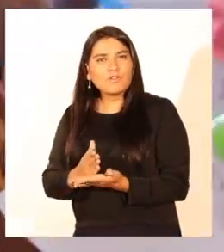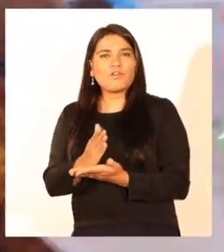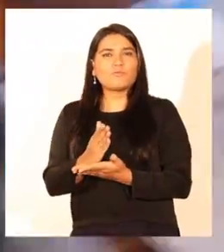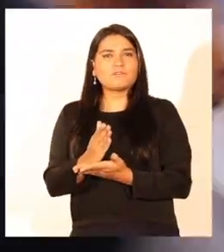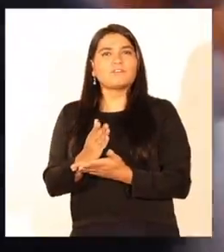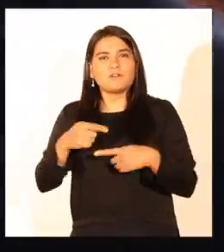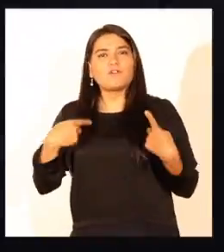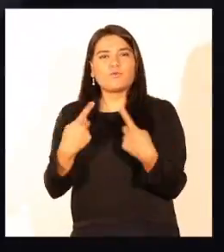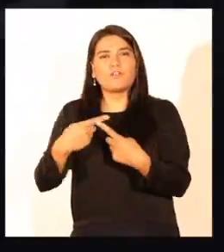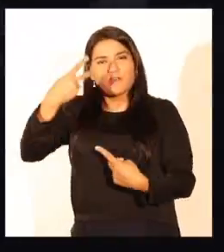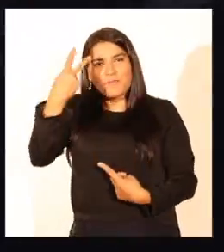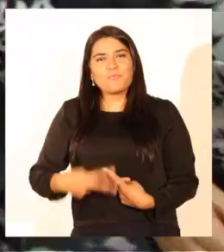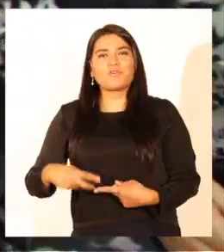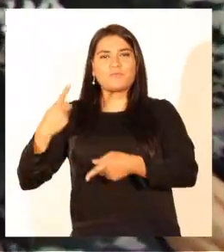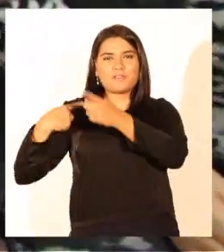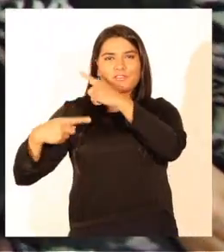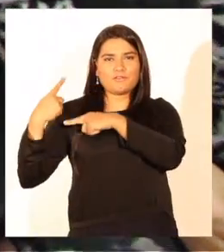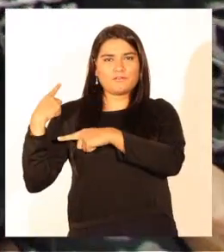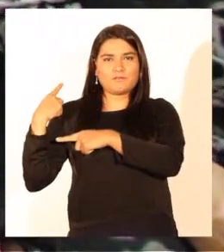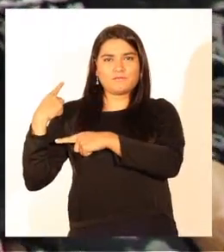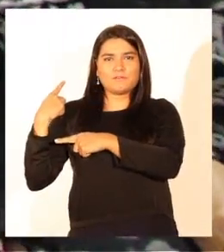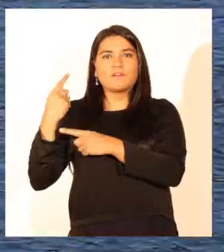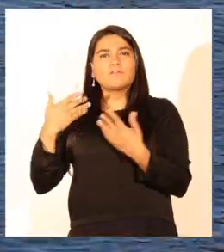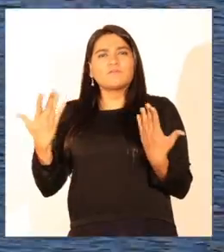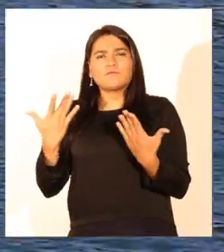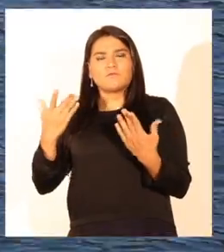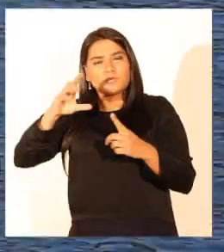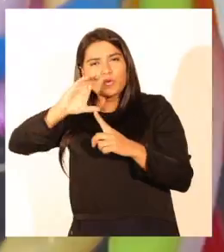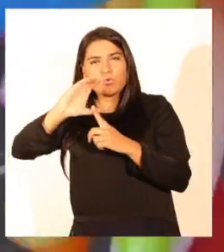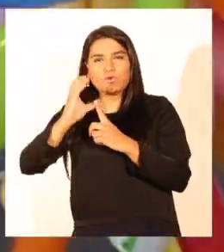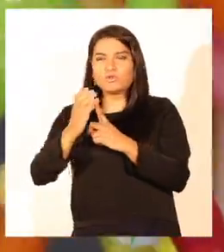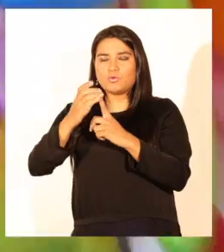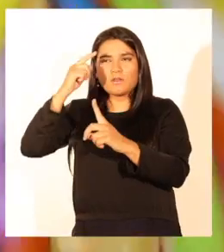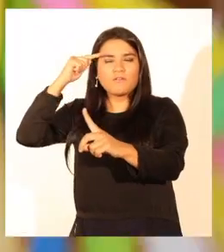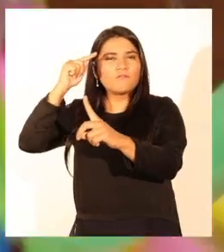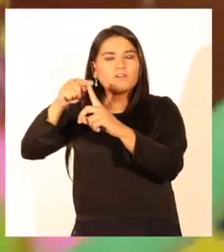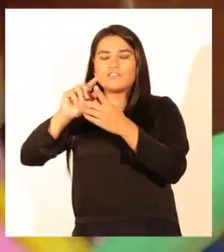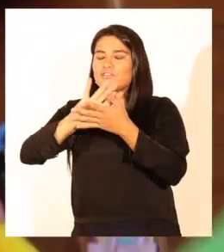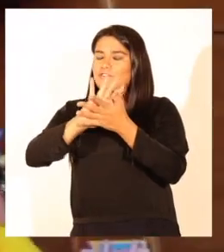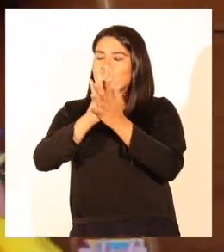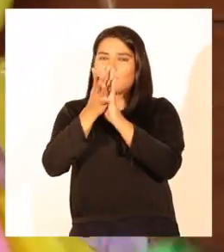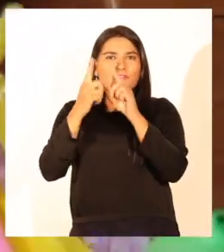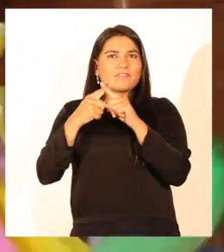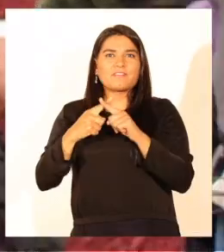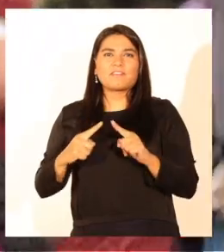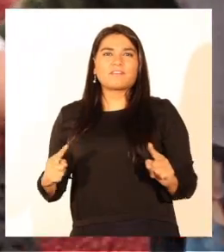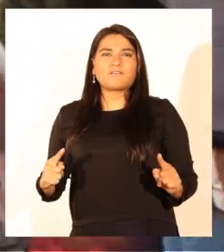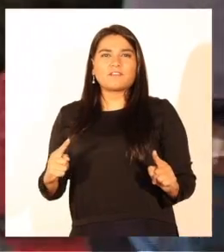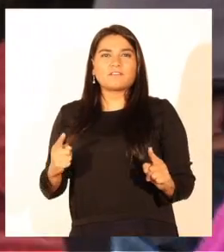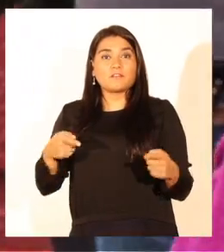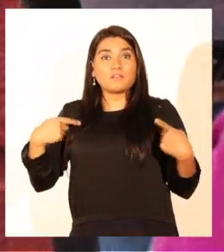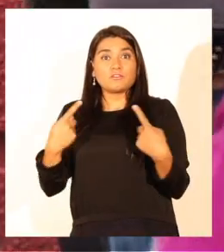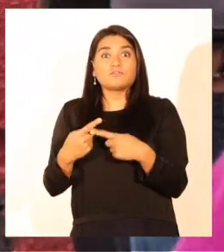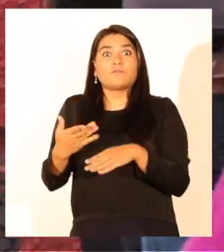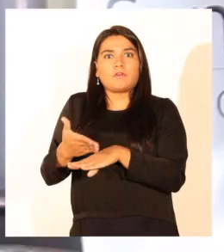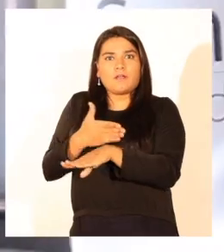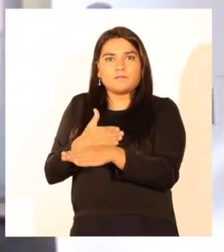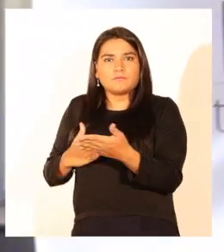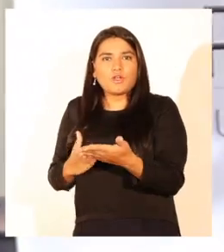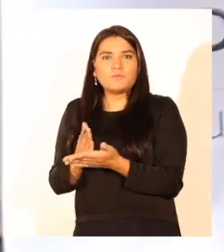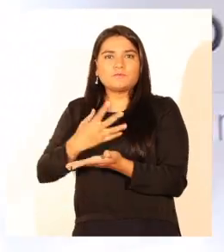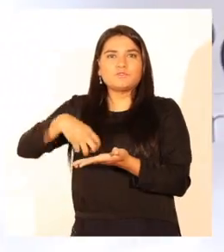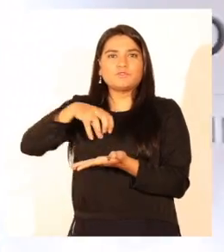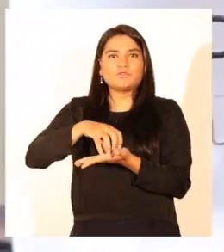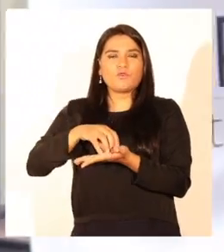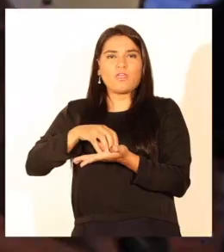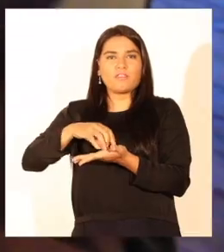los hilos de nuestra propia historia, con una cultura y destino totalmente distinto desde que nos constituimos como